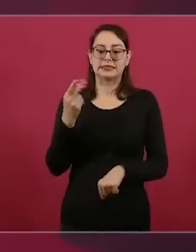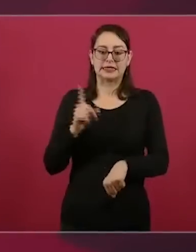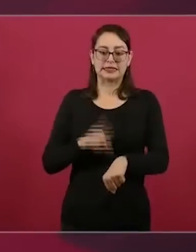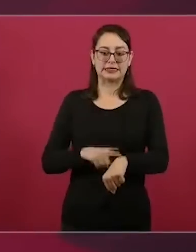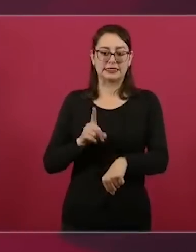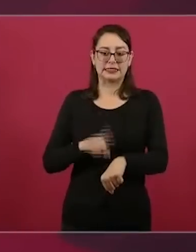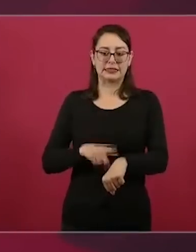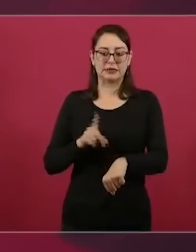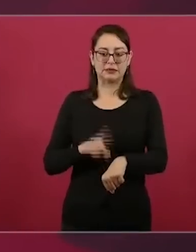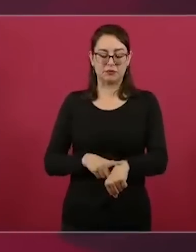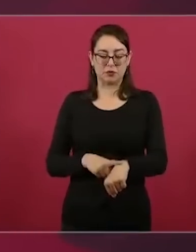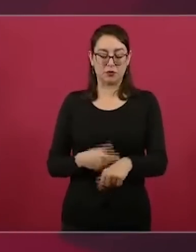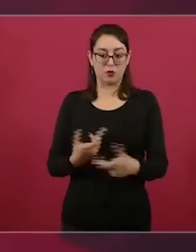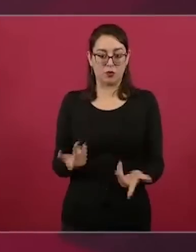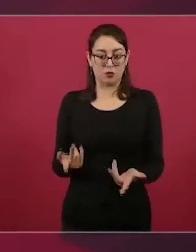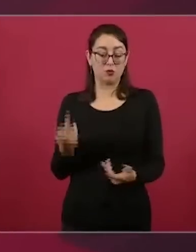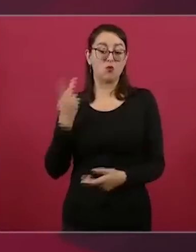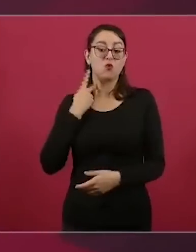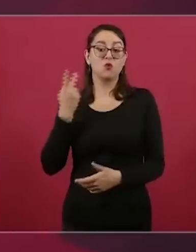la política es un oficio.